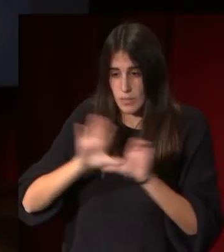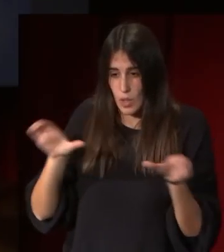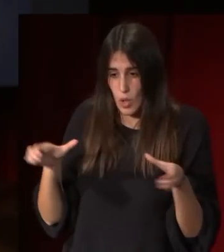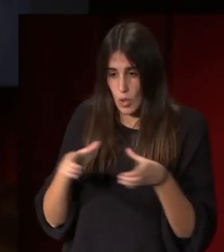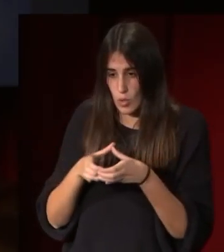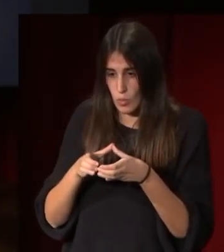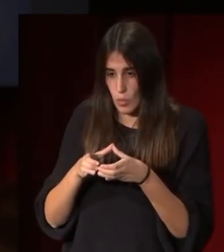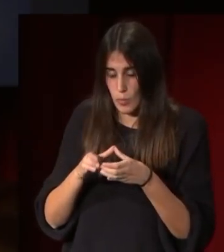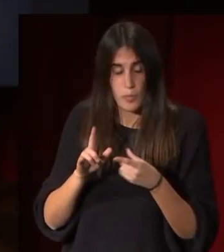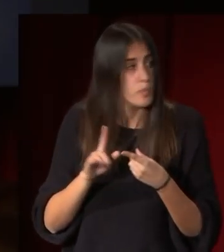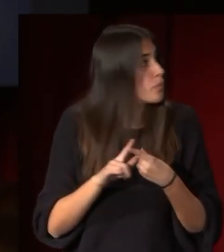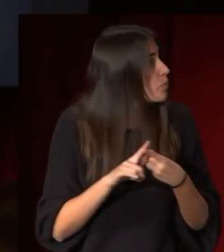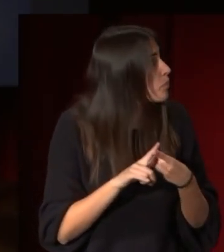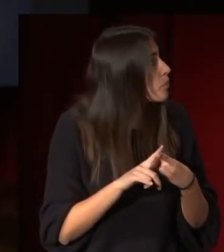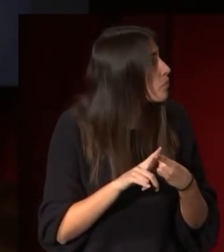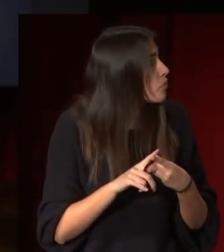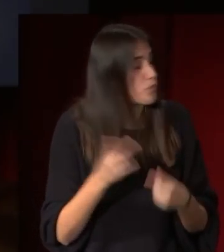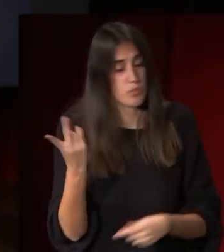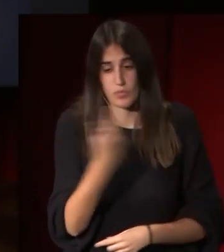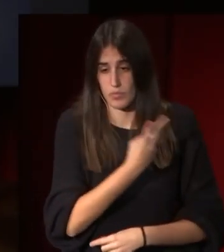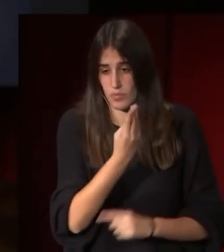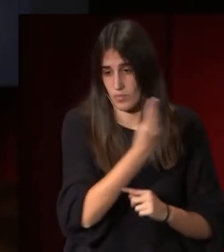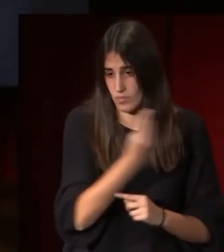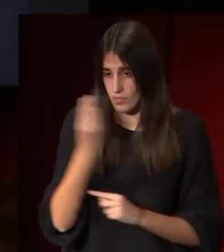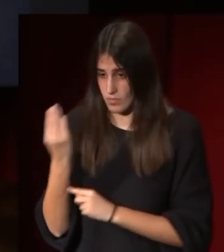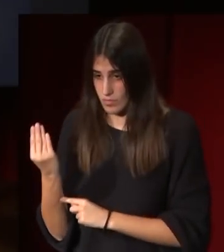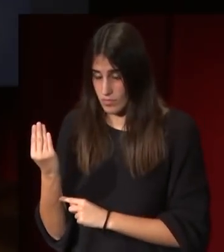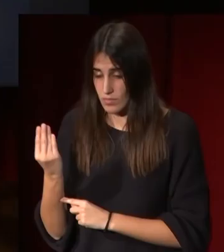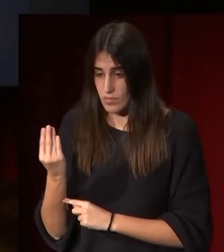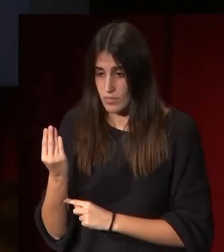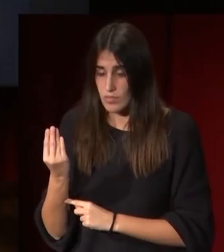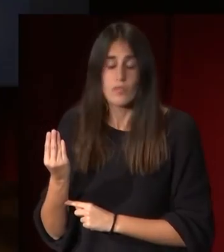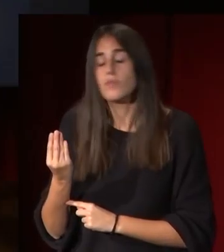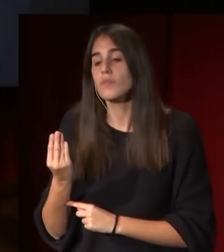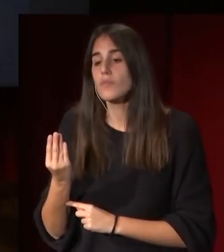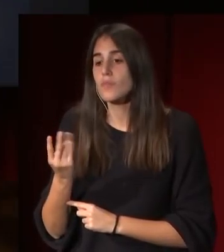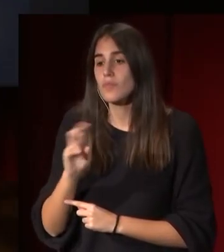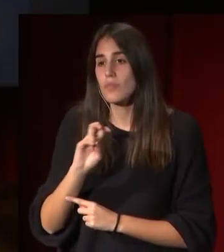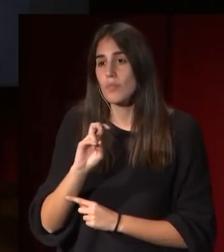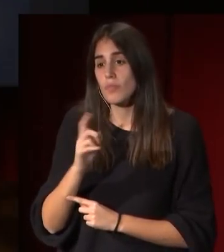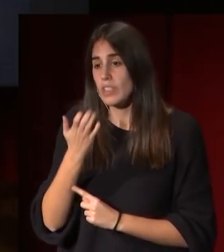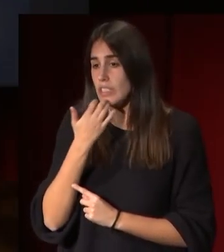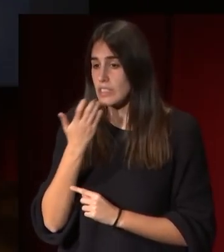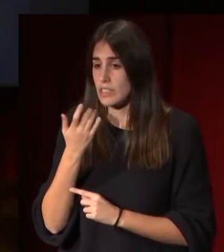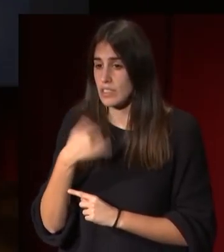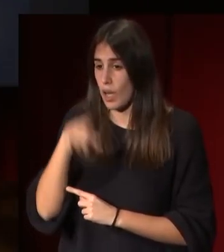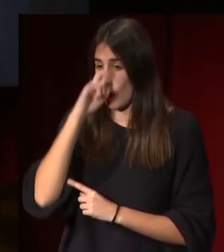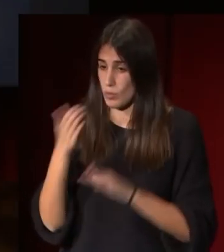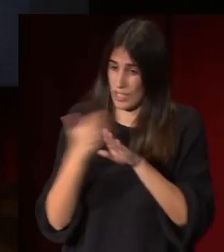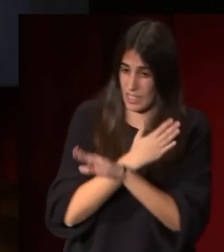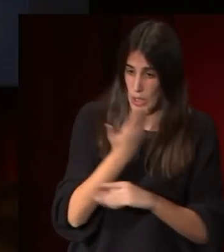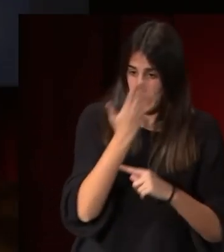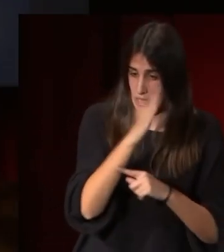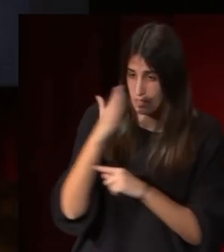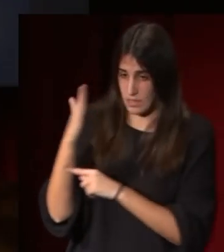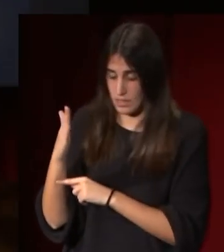de Hércules y Licas y el de Teseo y el Centauro en los que a diferencia de todas de las otras producciones que hemos visto Canova había